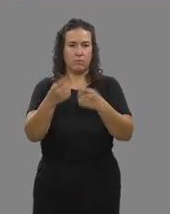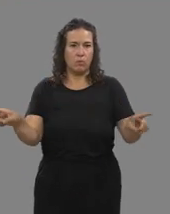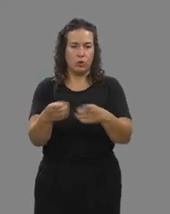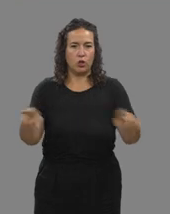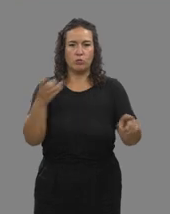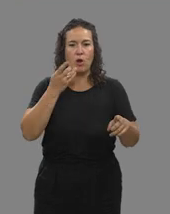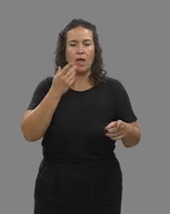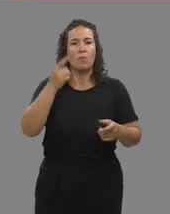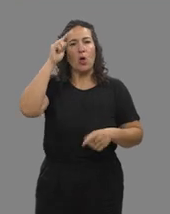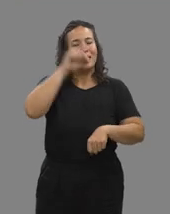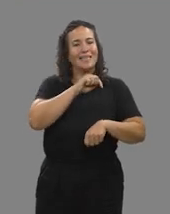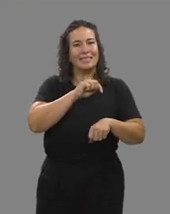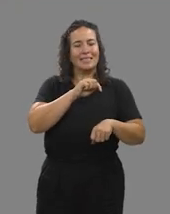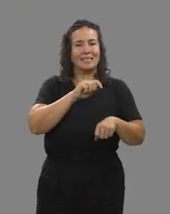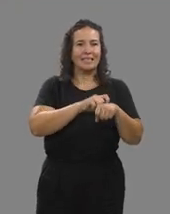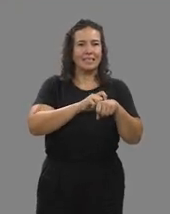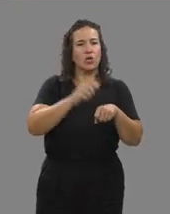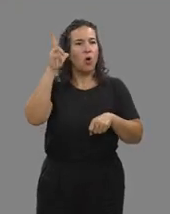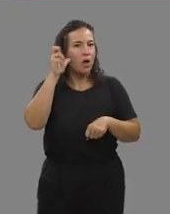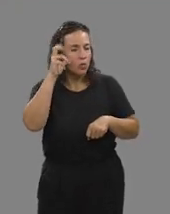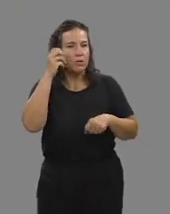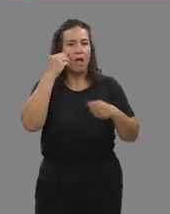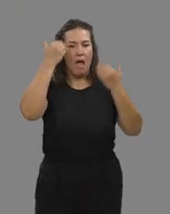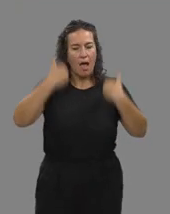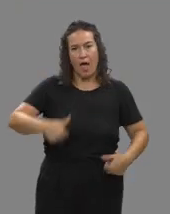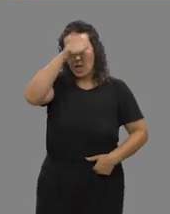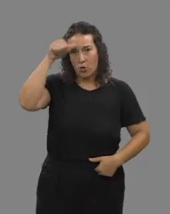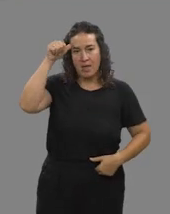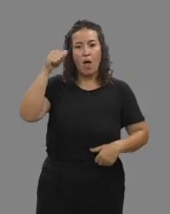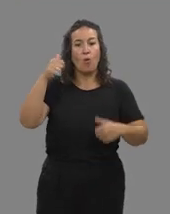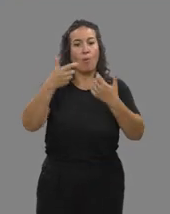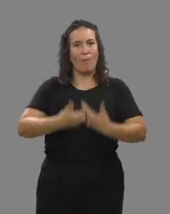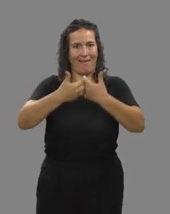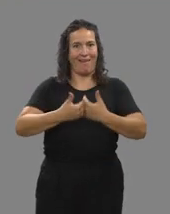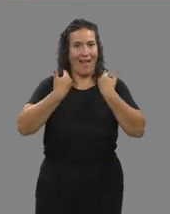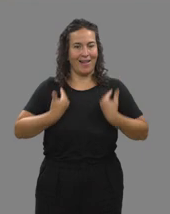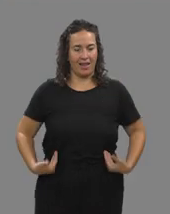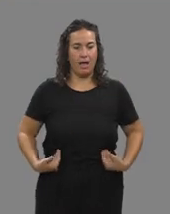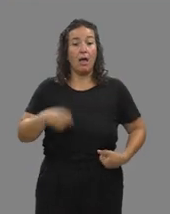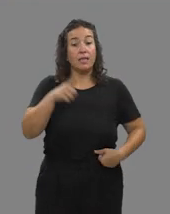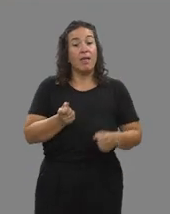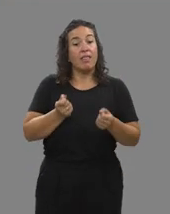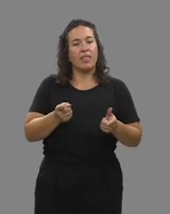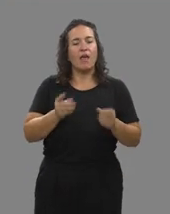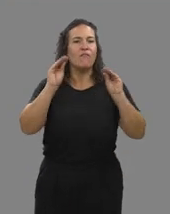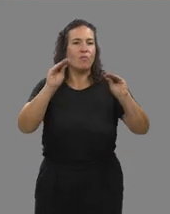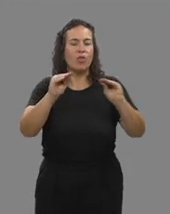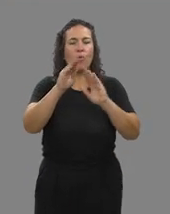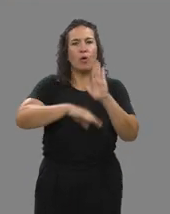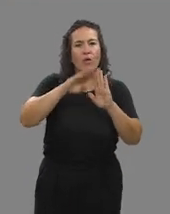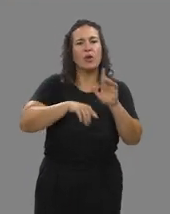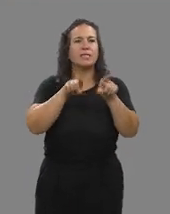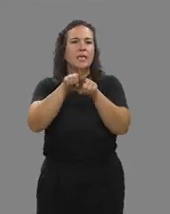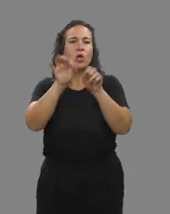como psicoacústica, anatomía o biomecánica, entre otros. El máster sirve para promocionar la formación de programadores,